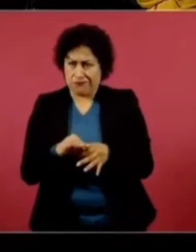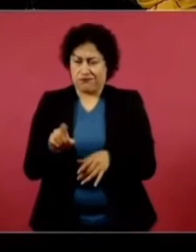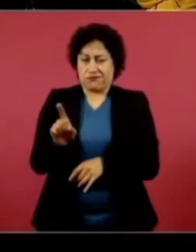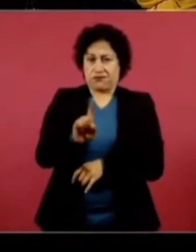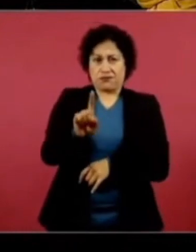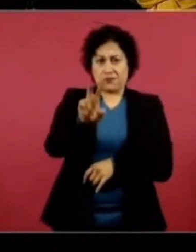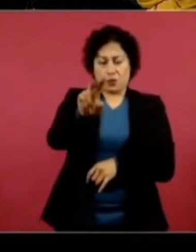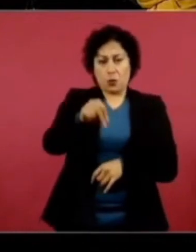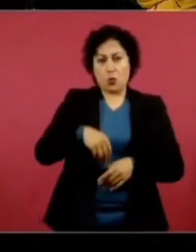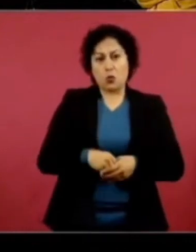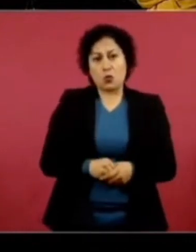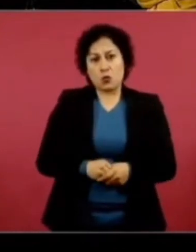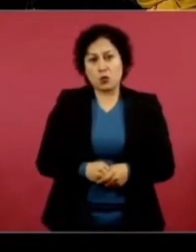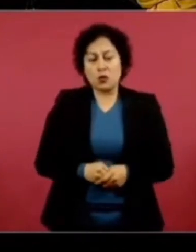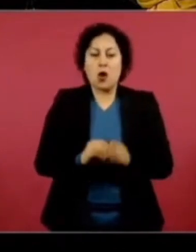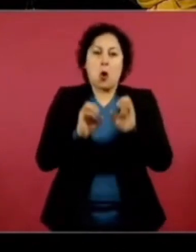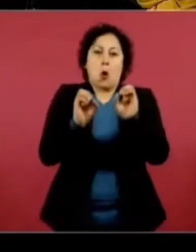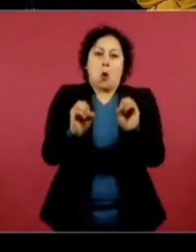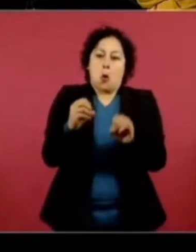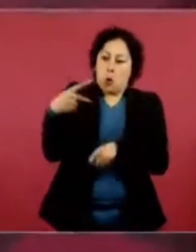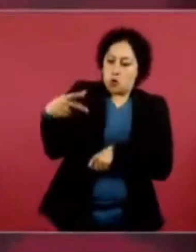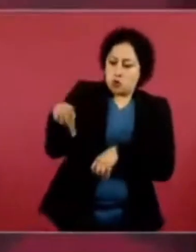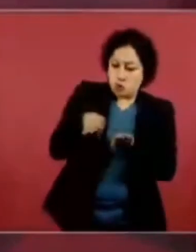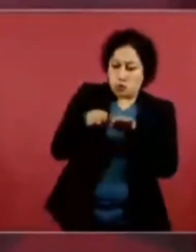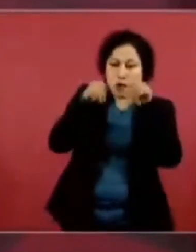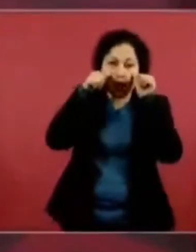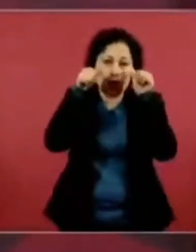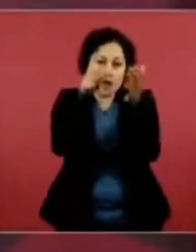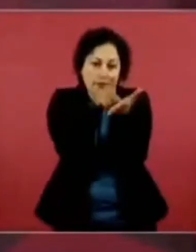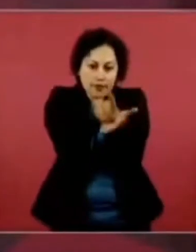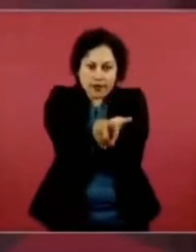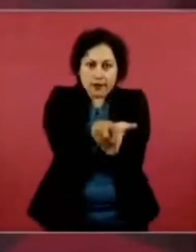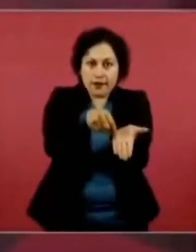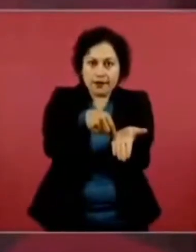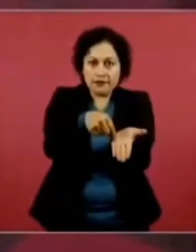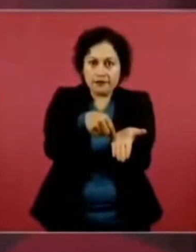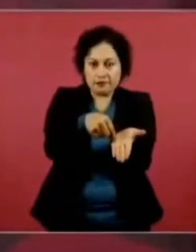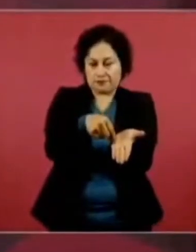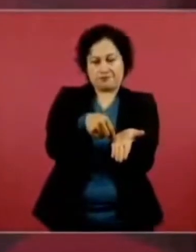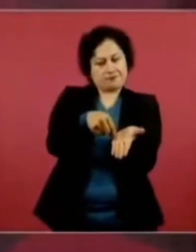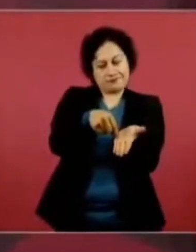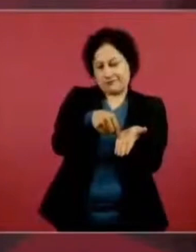Ni con el derecho. Eso tiene que ver con lo chueco.